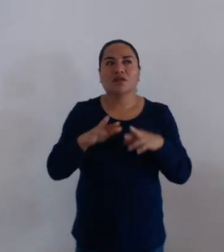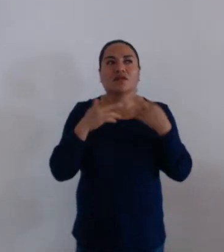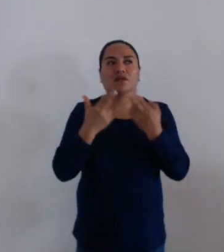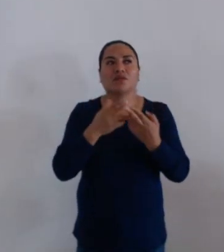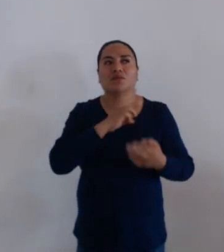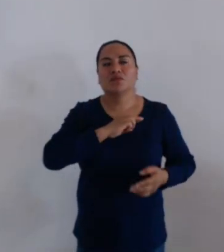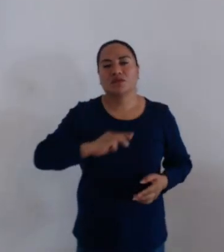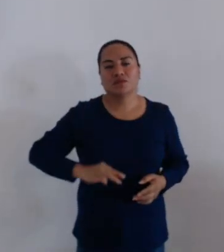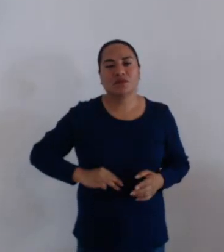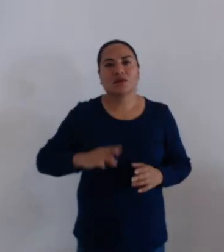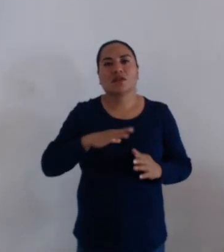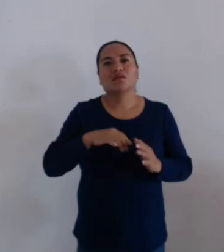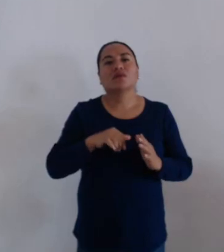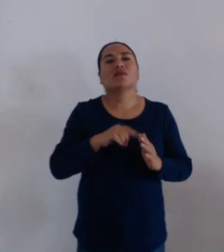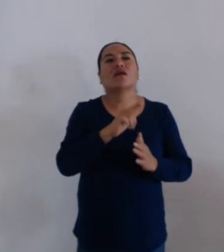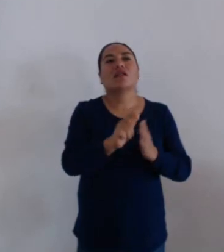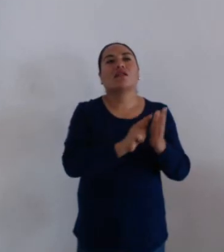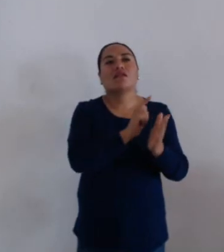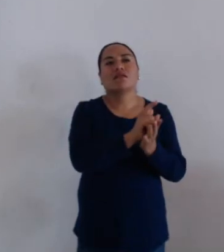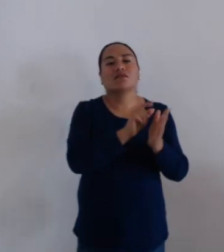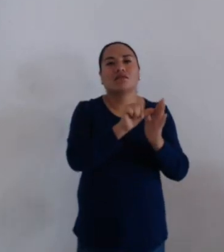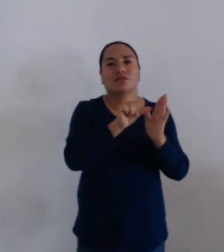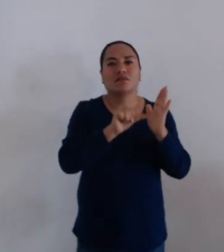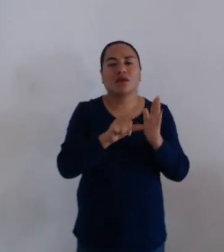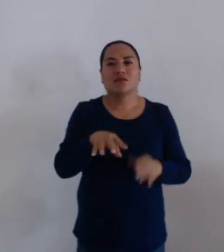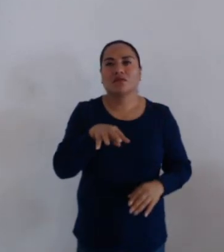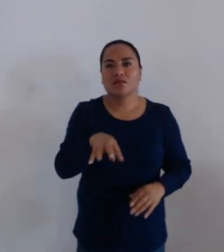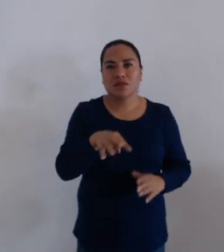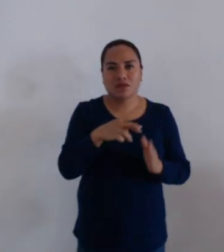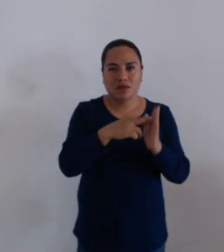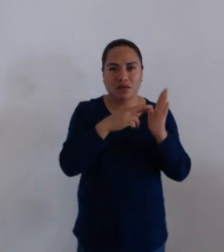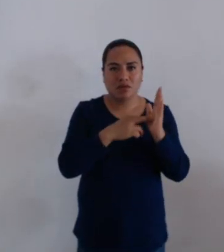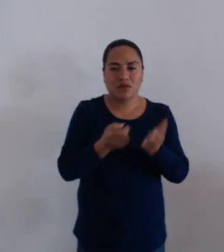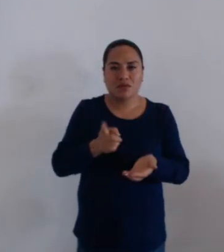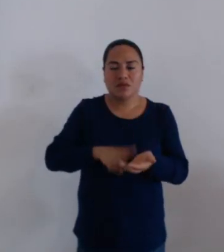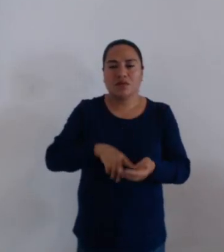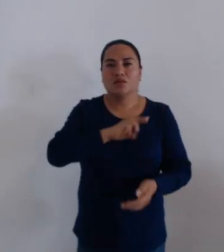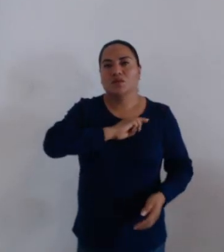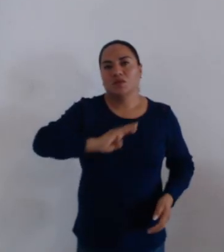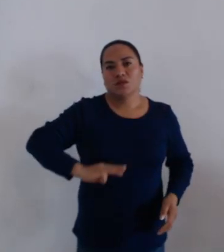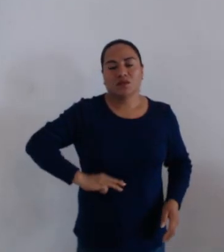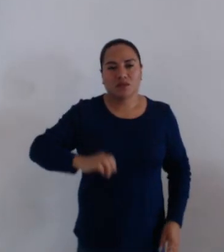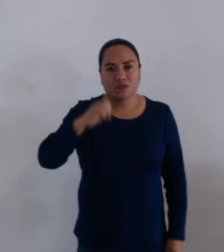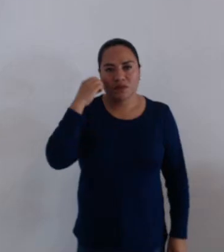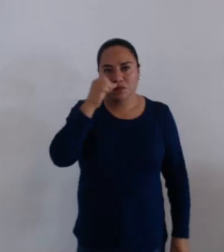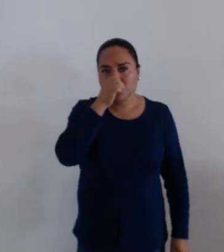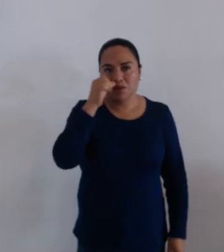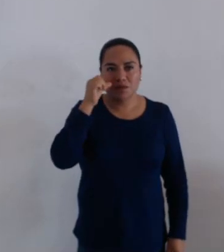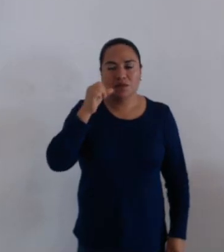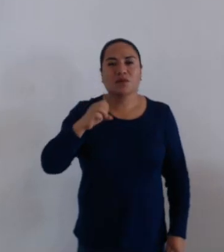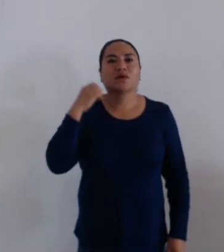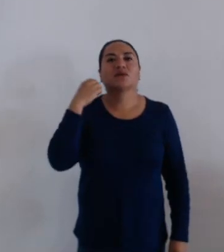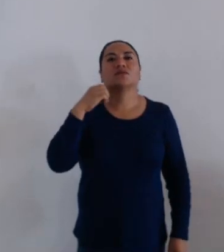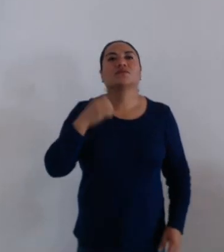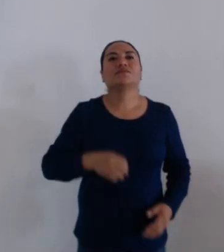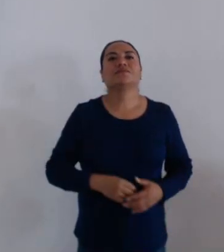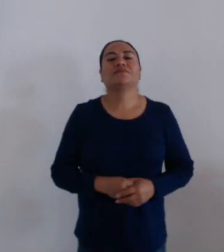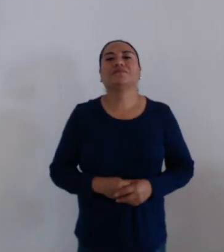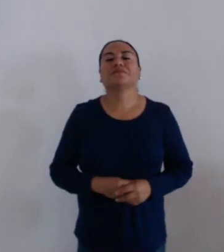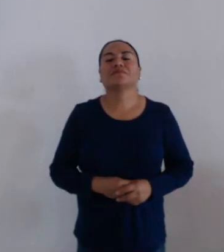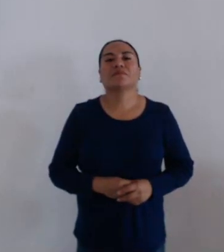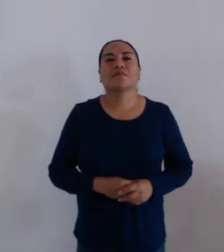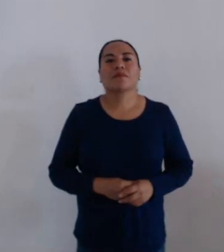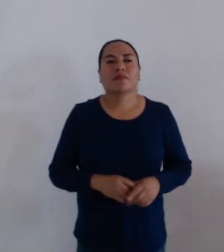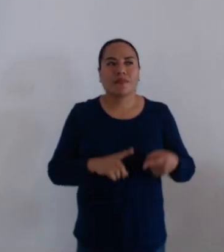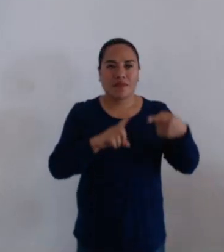Cabildo, con fundamento en lo dispuesto por el artículo 19 del Reglamento Interior del Honorable Ayuntamiento del Municipio de Oaxaca de Juárez.